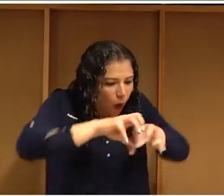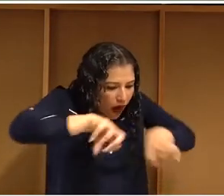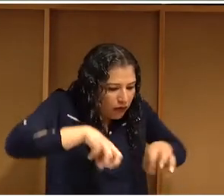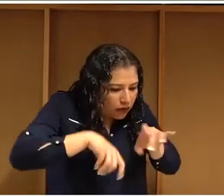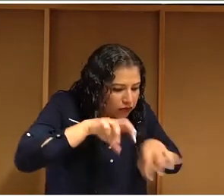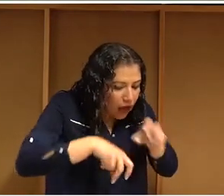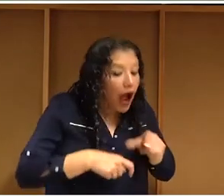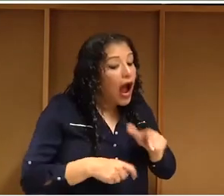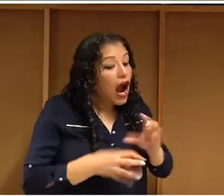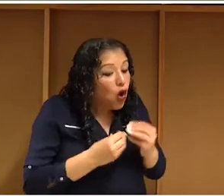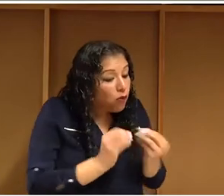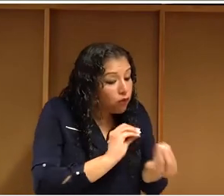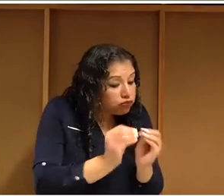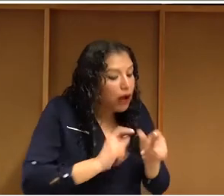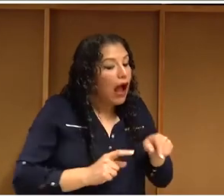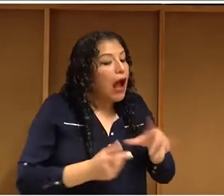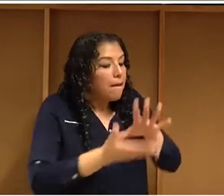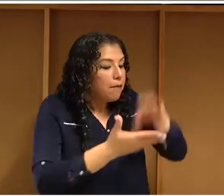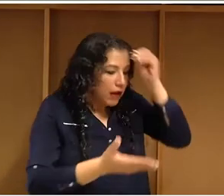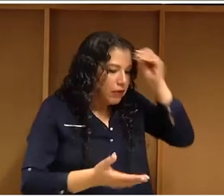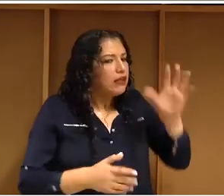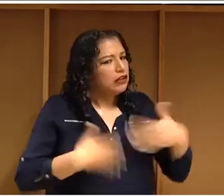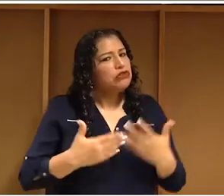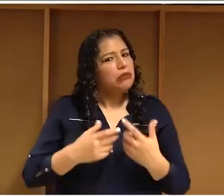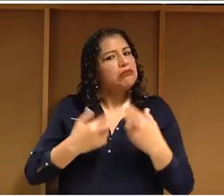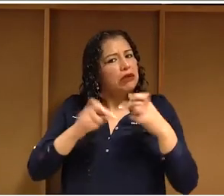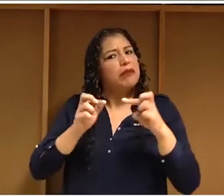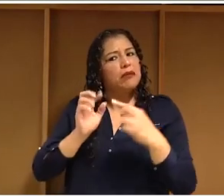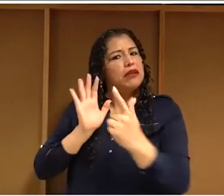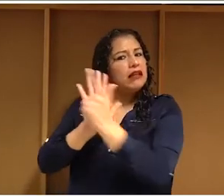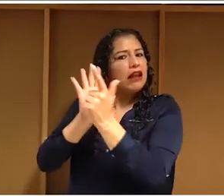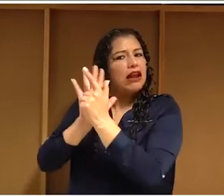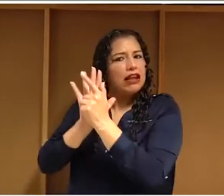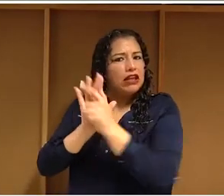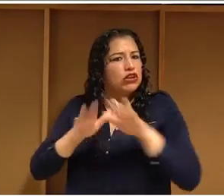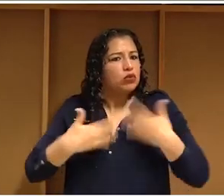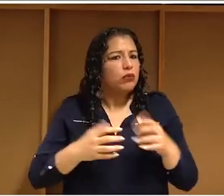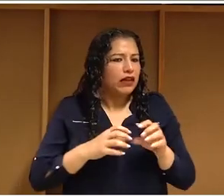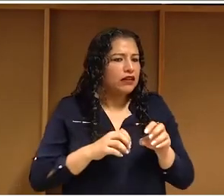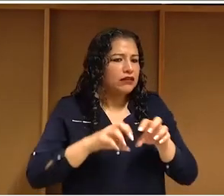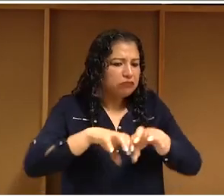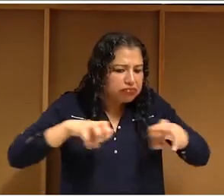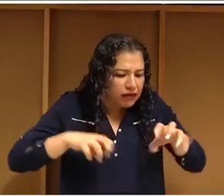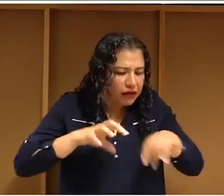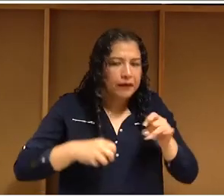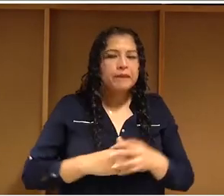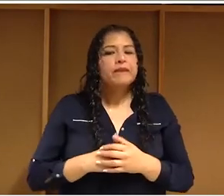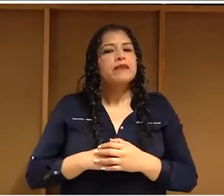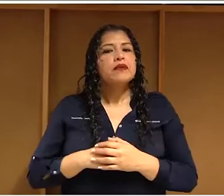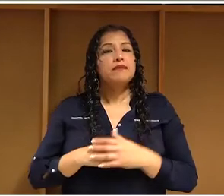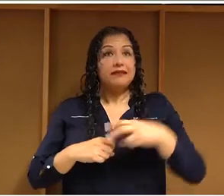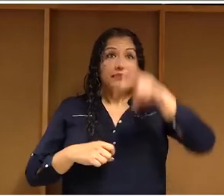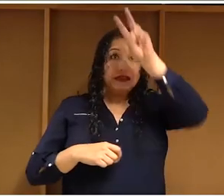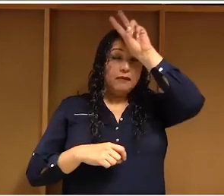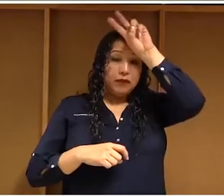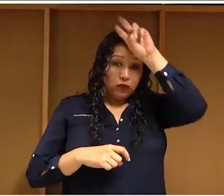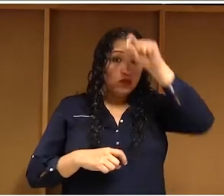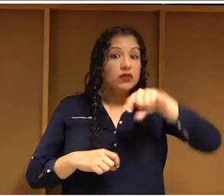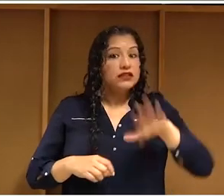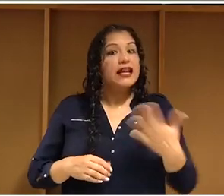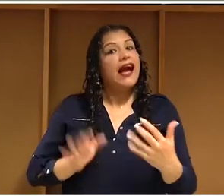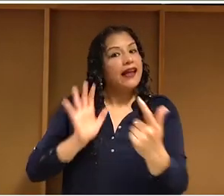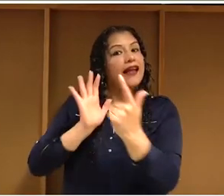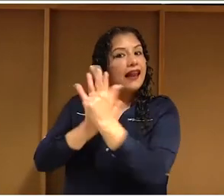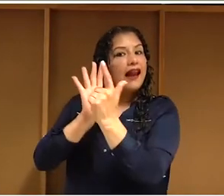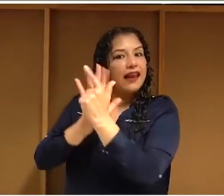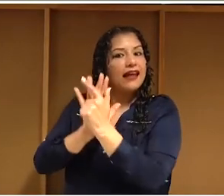a los derechos de autor que está reconocida en la ley en otros países por ejemplo ese derecho no existe en Perú lo tenemos en la ley afortunadamente y es un derecho que